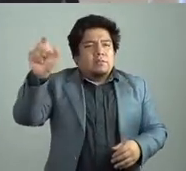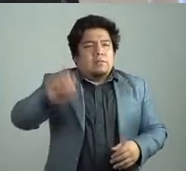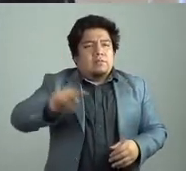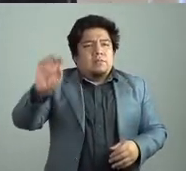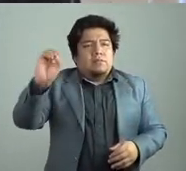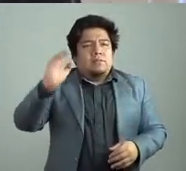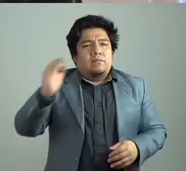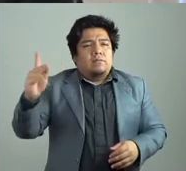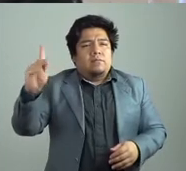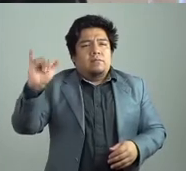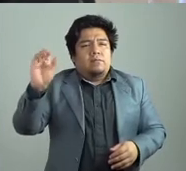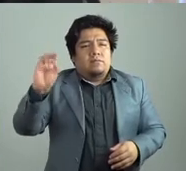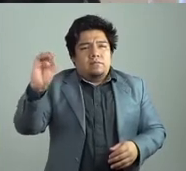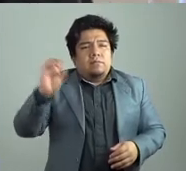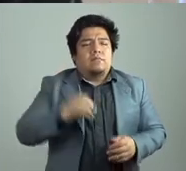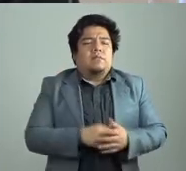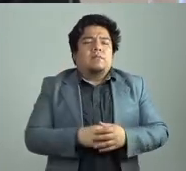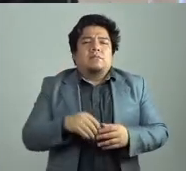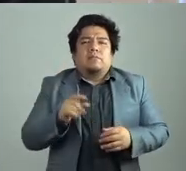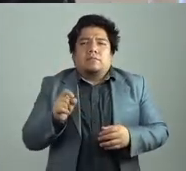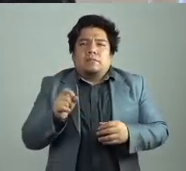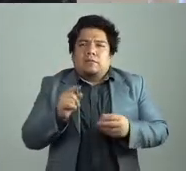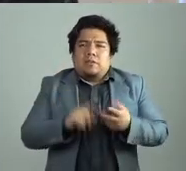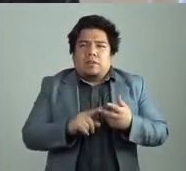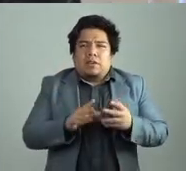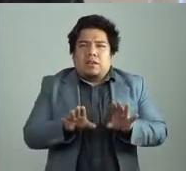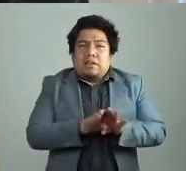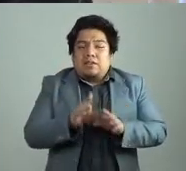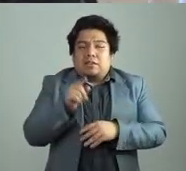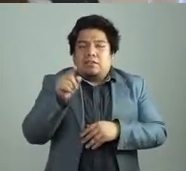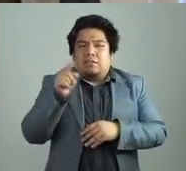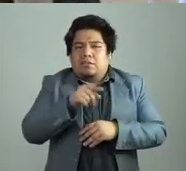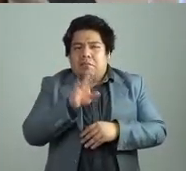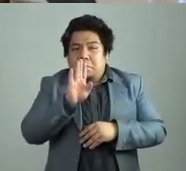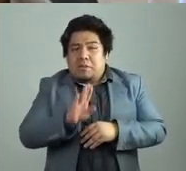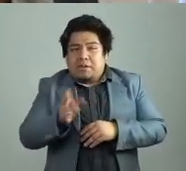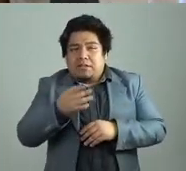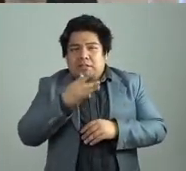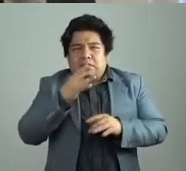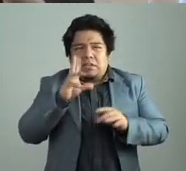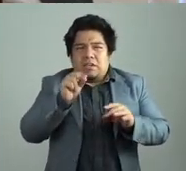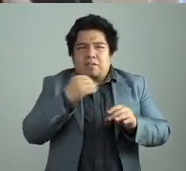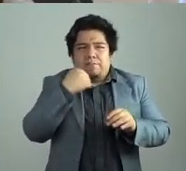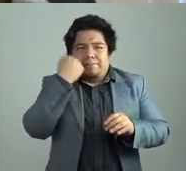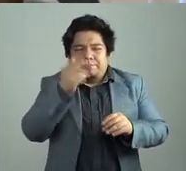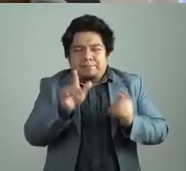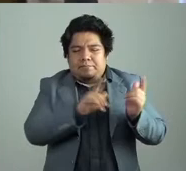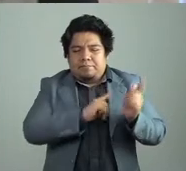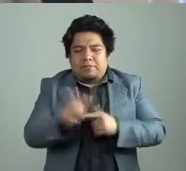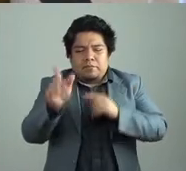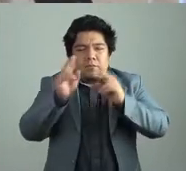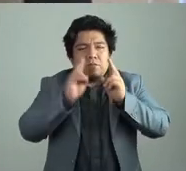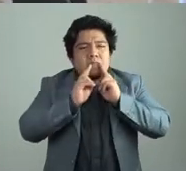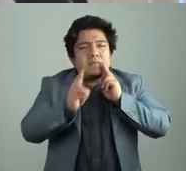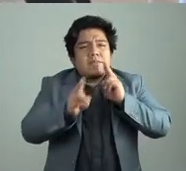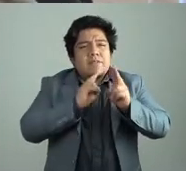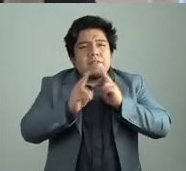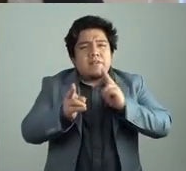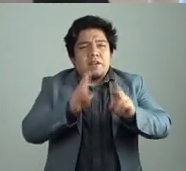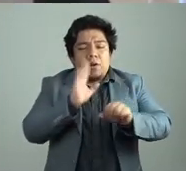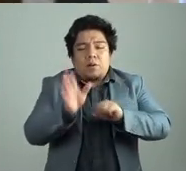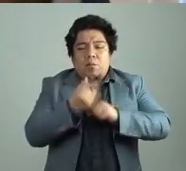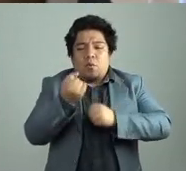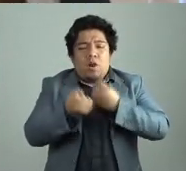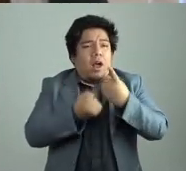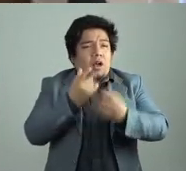que es otro género, que he dejado de ser narrador, o no sé, porque de alguna forma lo que hago es cortar las